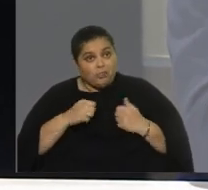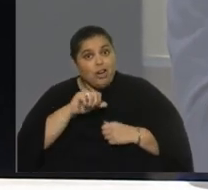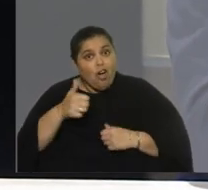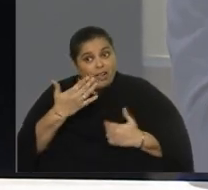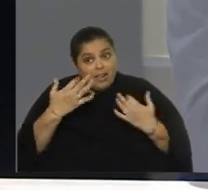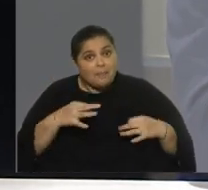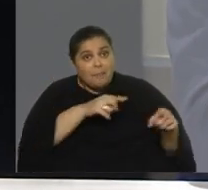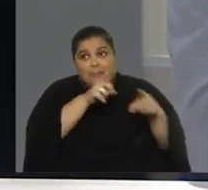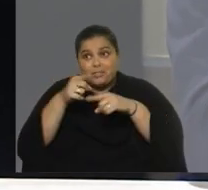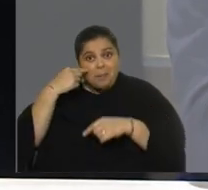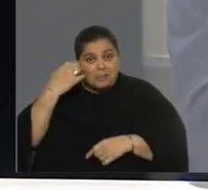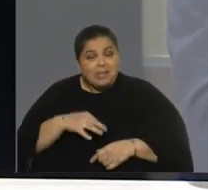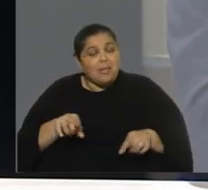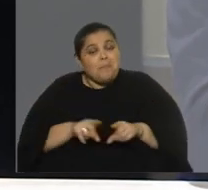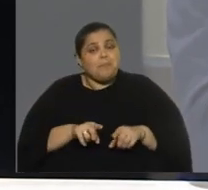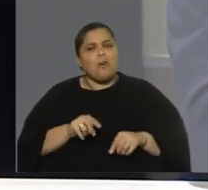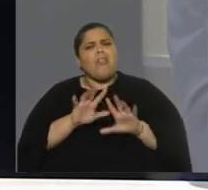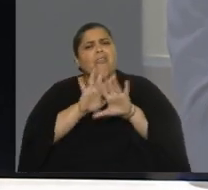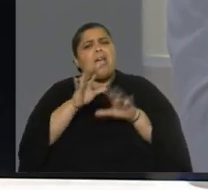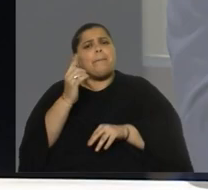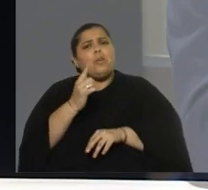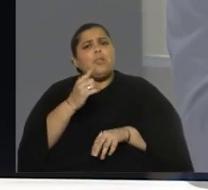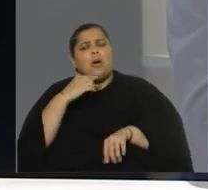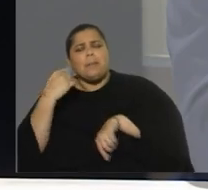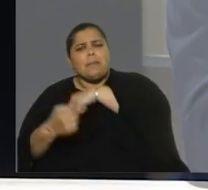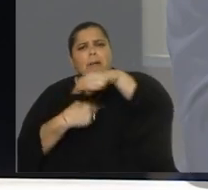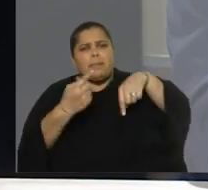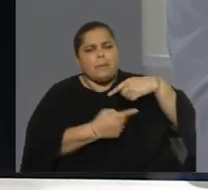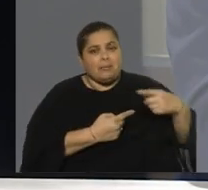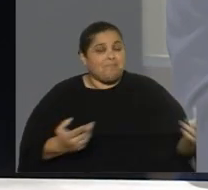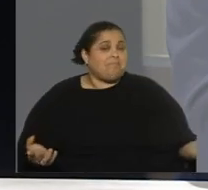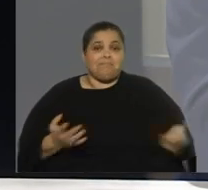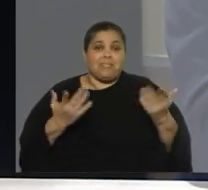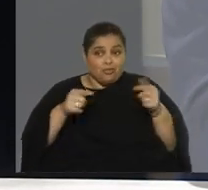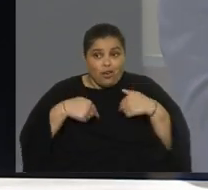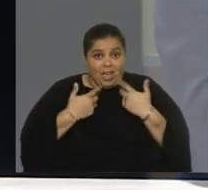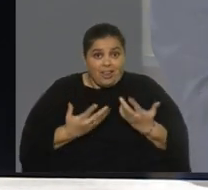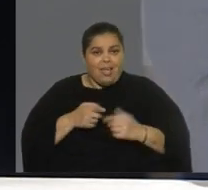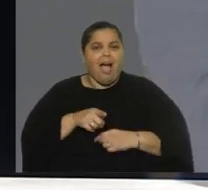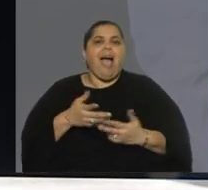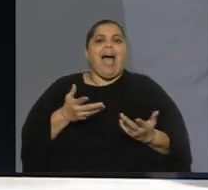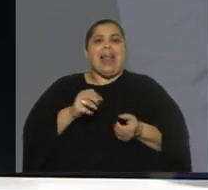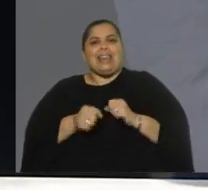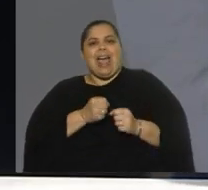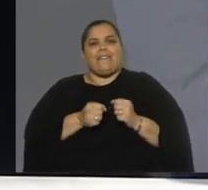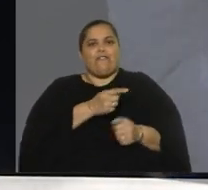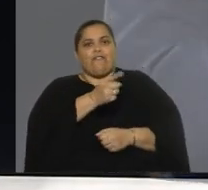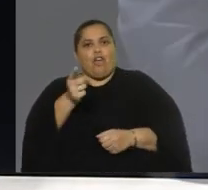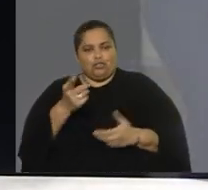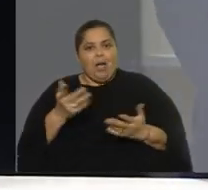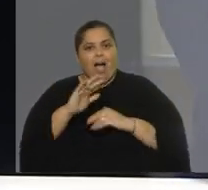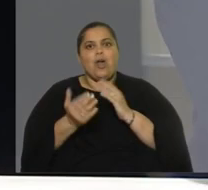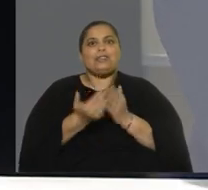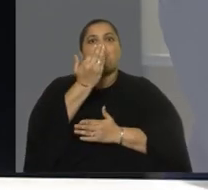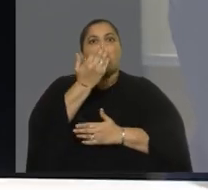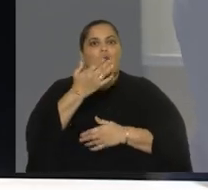inmediatamente. Creo que pasaron diez minutos. Bueno, ahora están bastante... No me acuerdo cómo puse, si nerviosos o qué sé yo. Bueno, ahora subo la